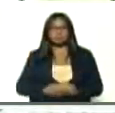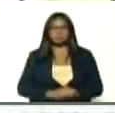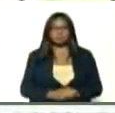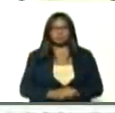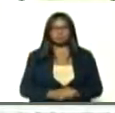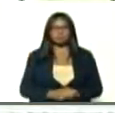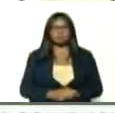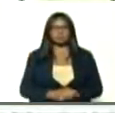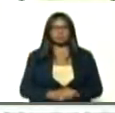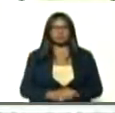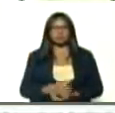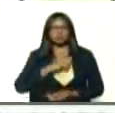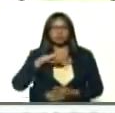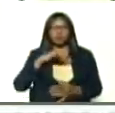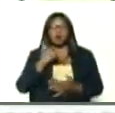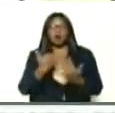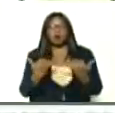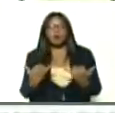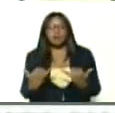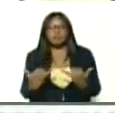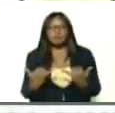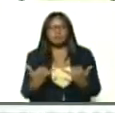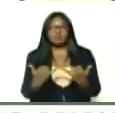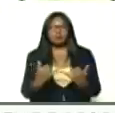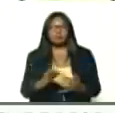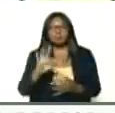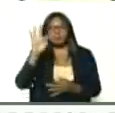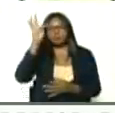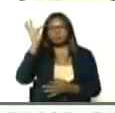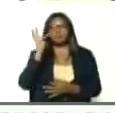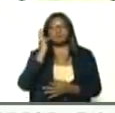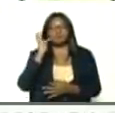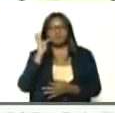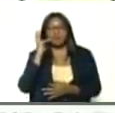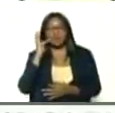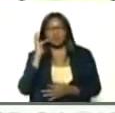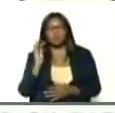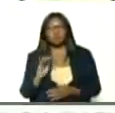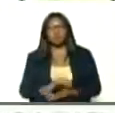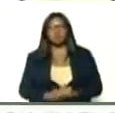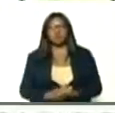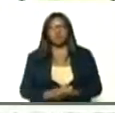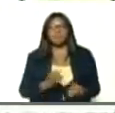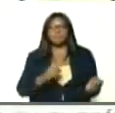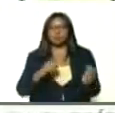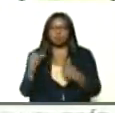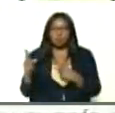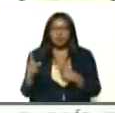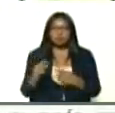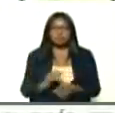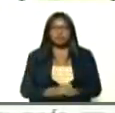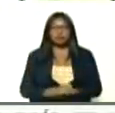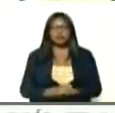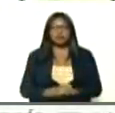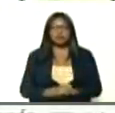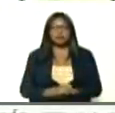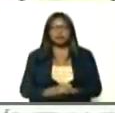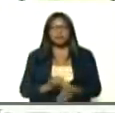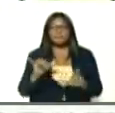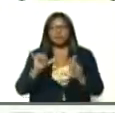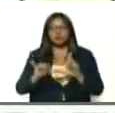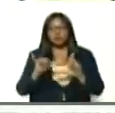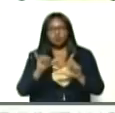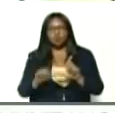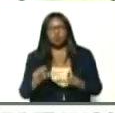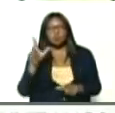estamos en este momento, transmitiendo, por Facebook Live, por Twitter, por YouTube, por